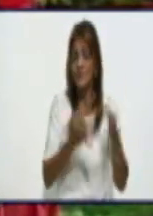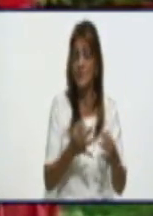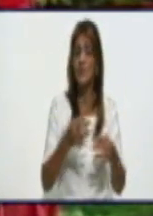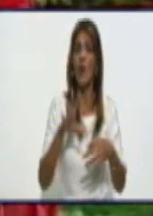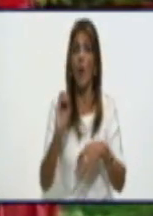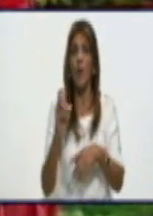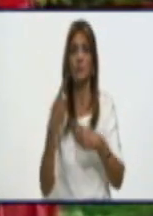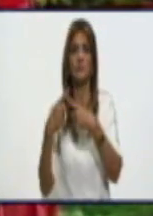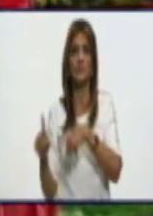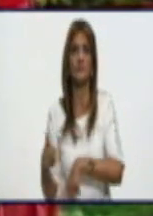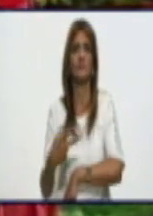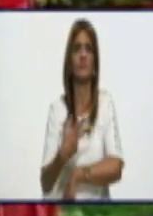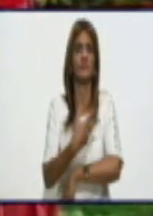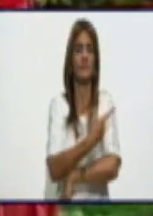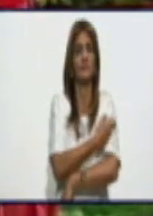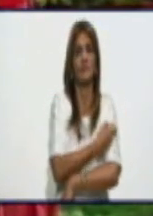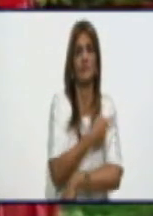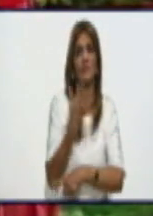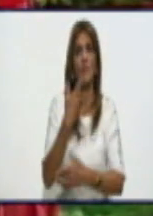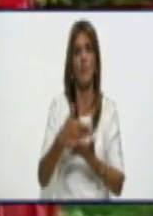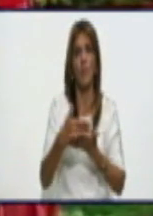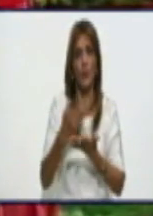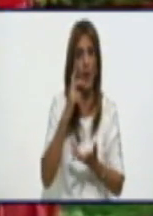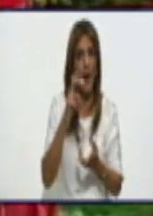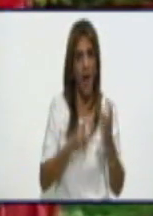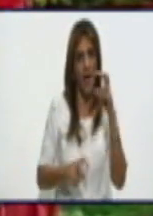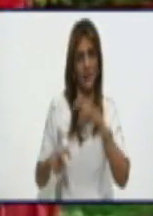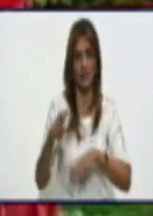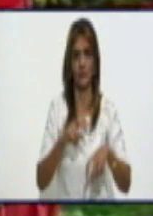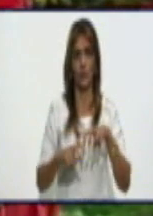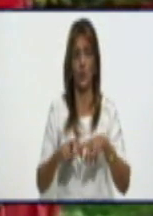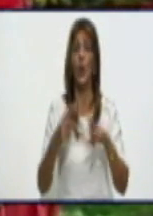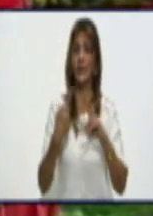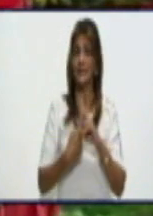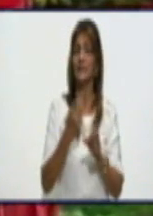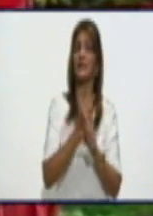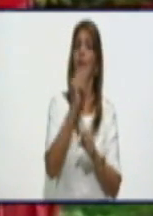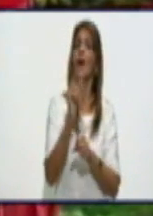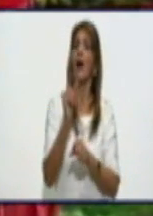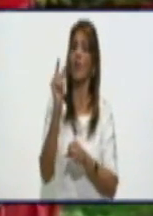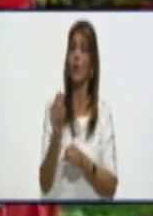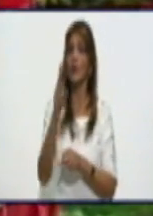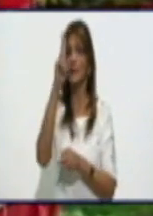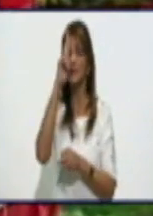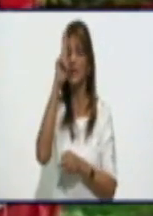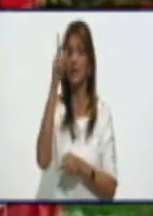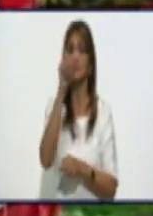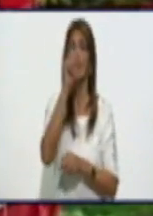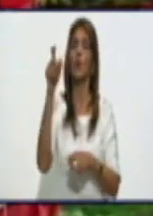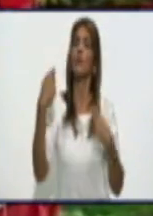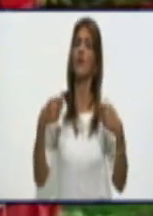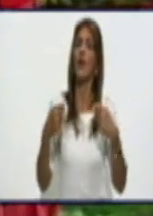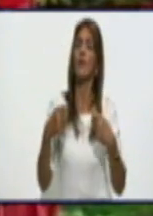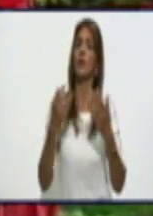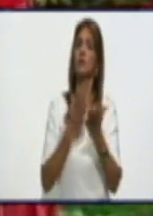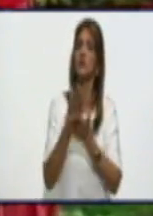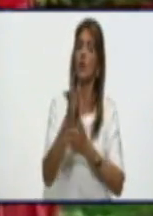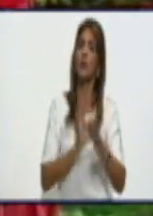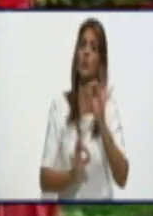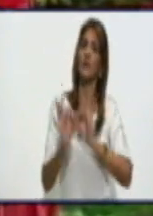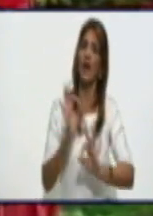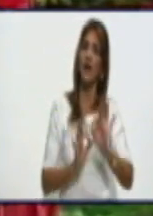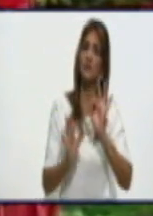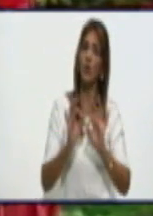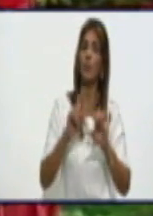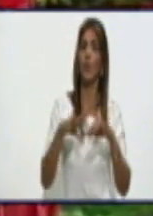seguirse cuidando porque todavía es un estudio de vacuna, hay que esperar los resultados del